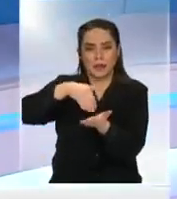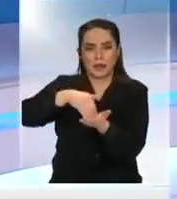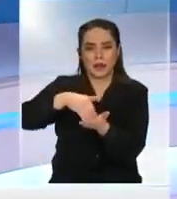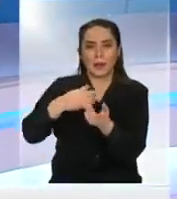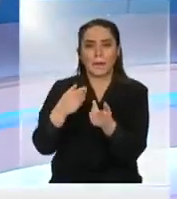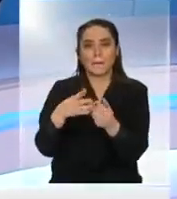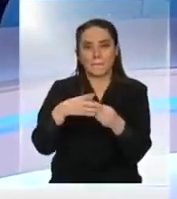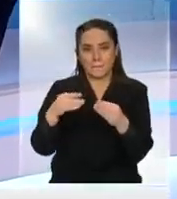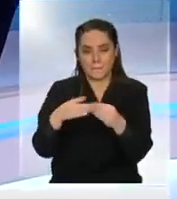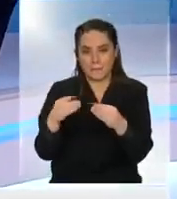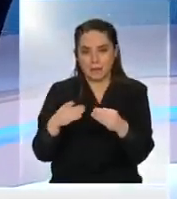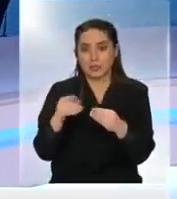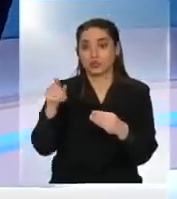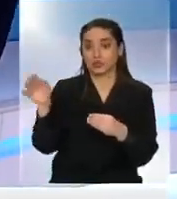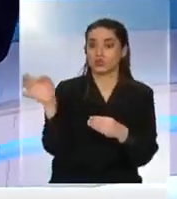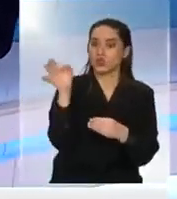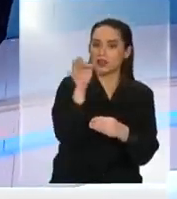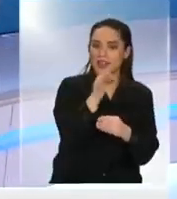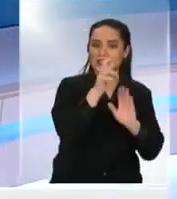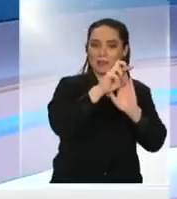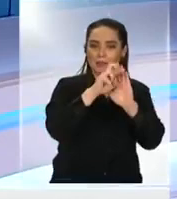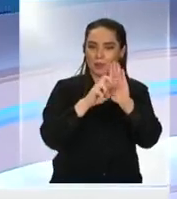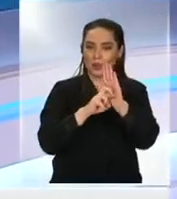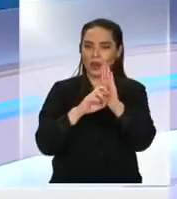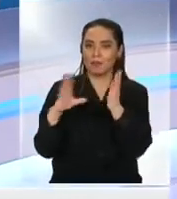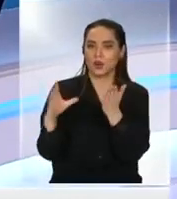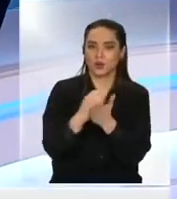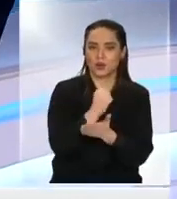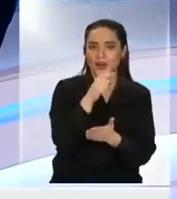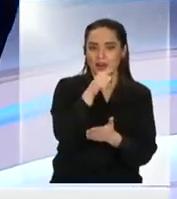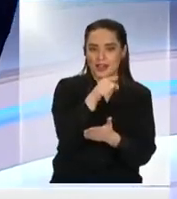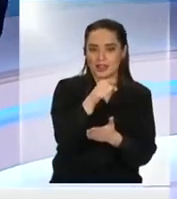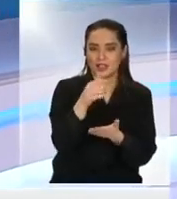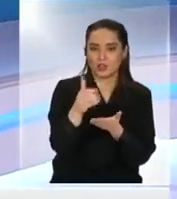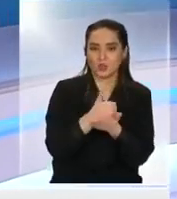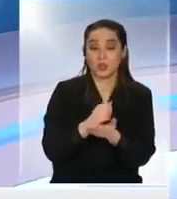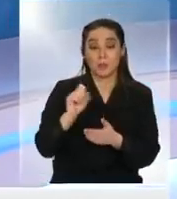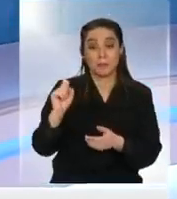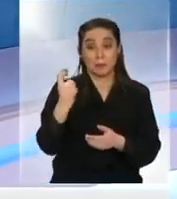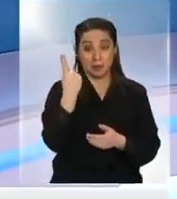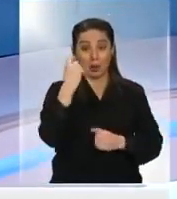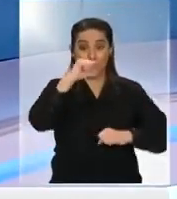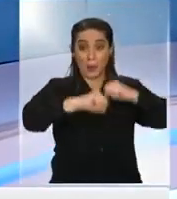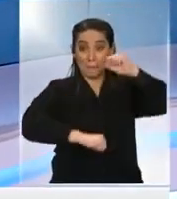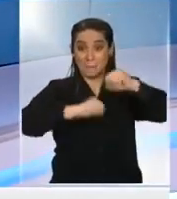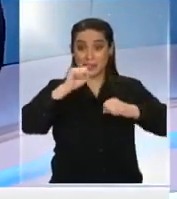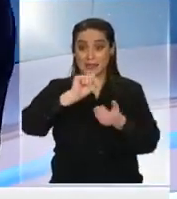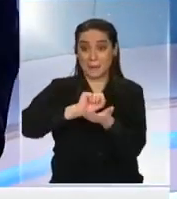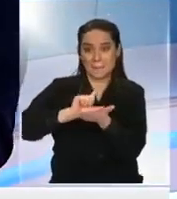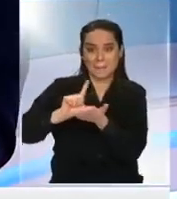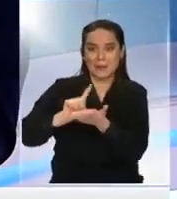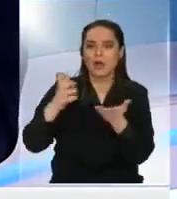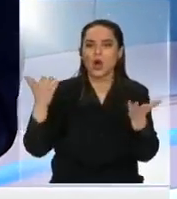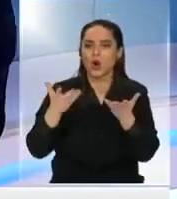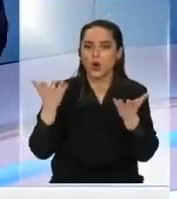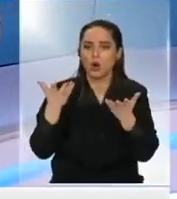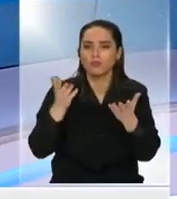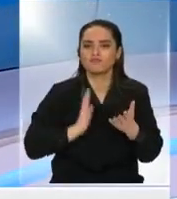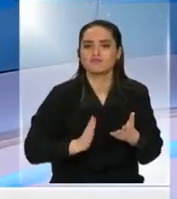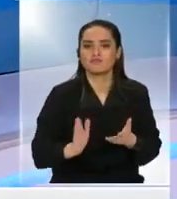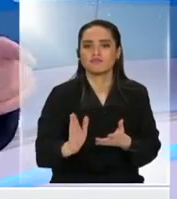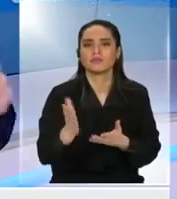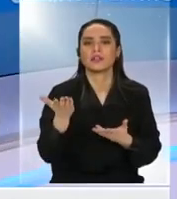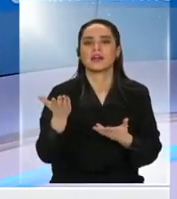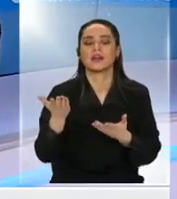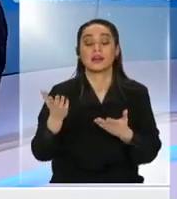mandato que se va a llegar ahí al sueldo mínimo, ¿cierto? Lo primero que hay que ver es que la PYME subsiste atendiendo al